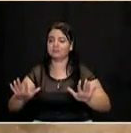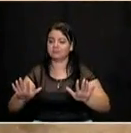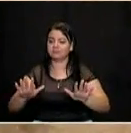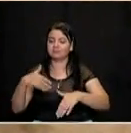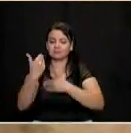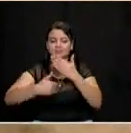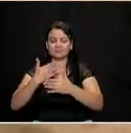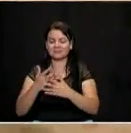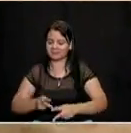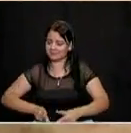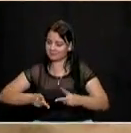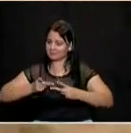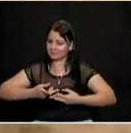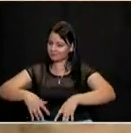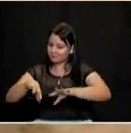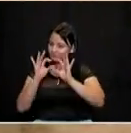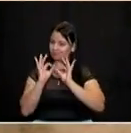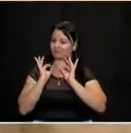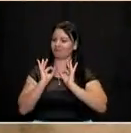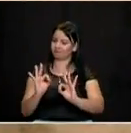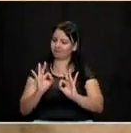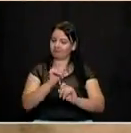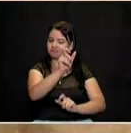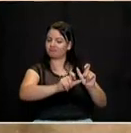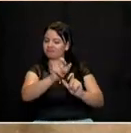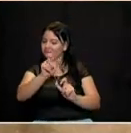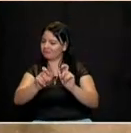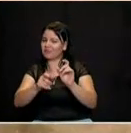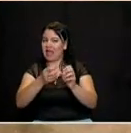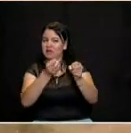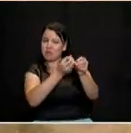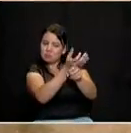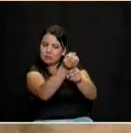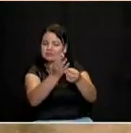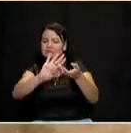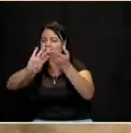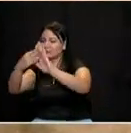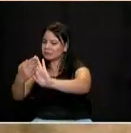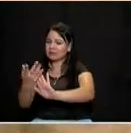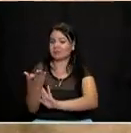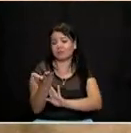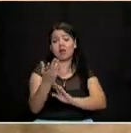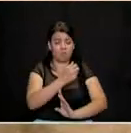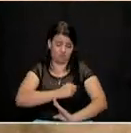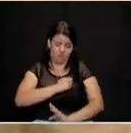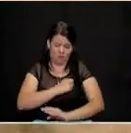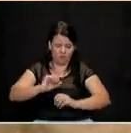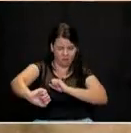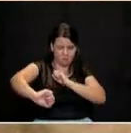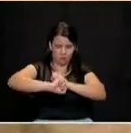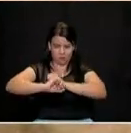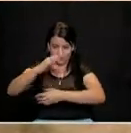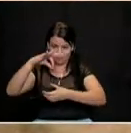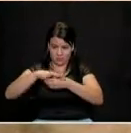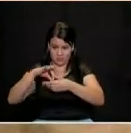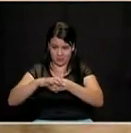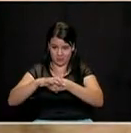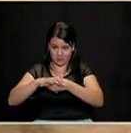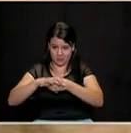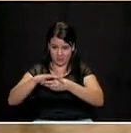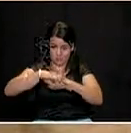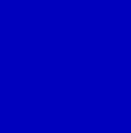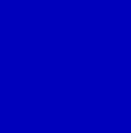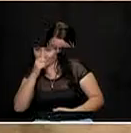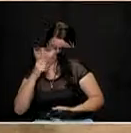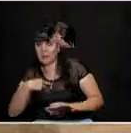elevar la calidad de vida y el bienestar de todas las comunidades. Para ello, los invito a que voten por Jairo Ram Vargas en un